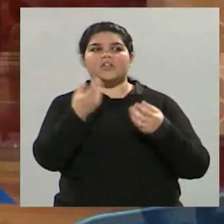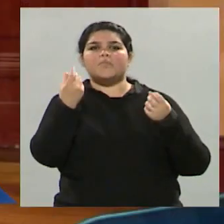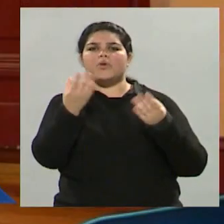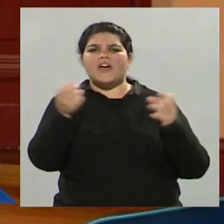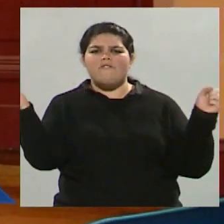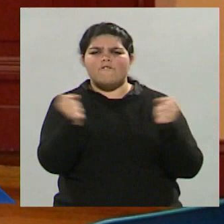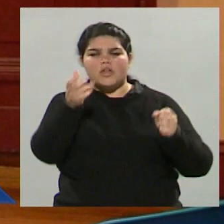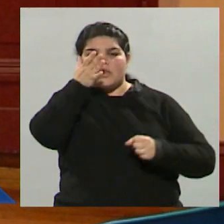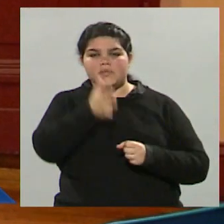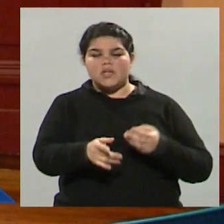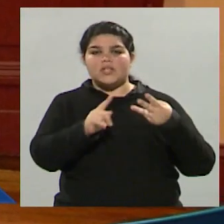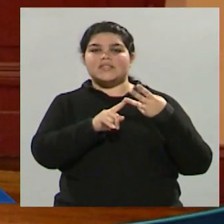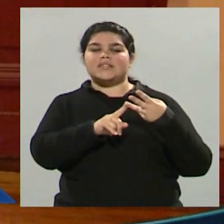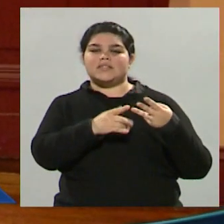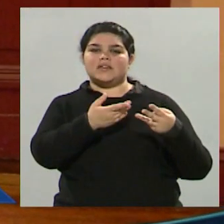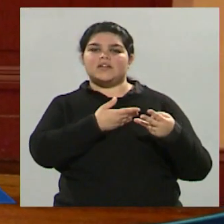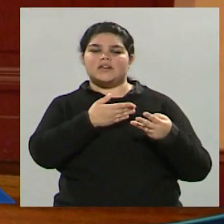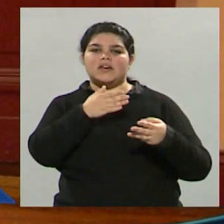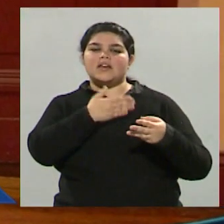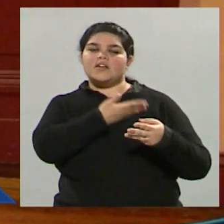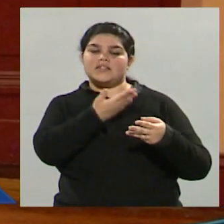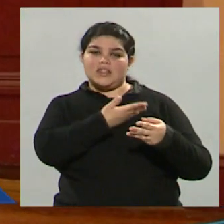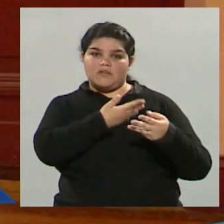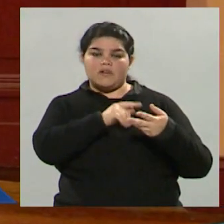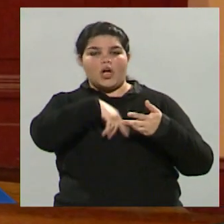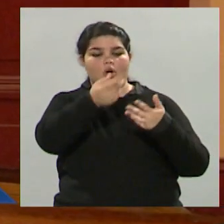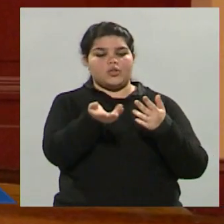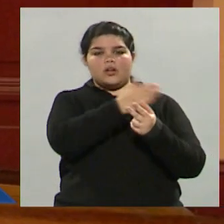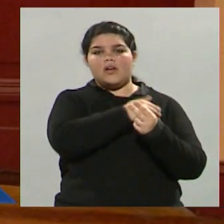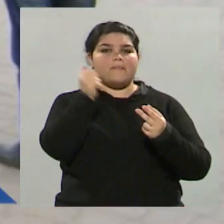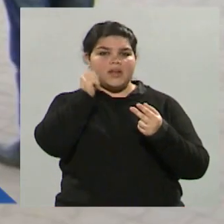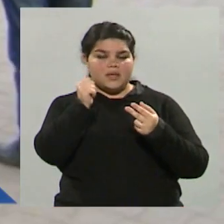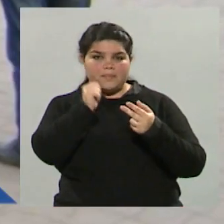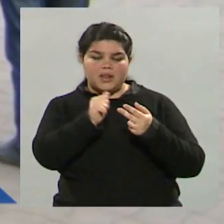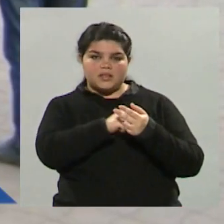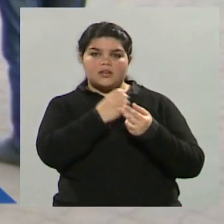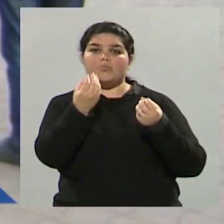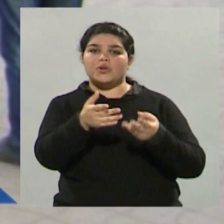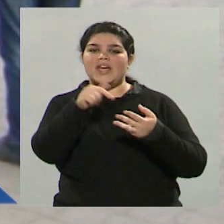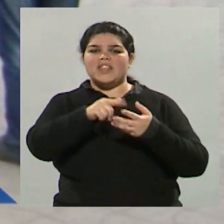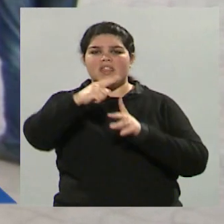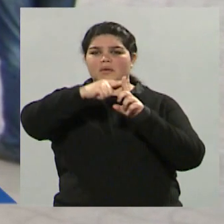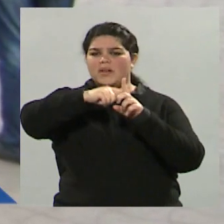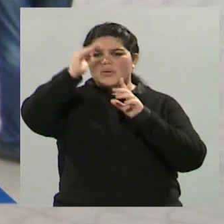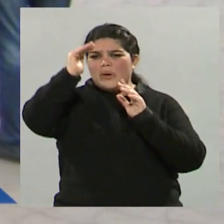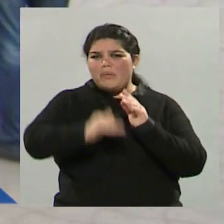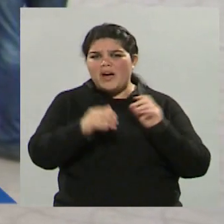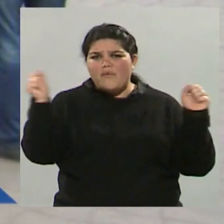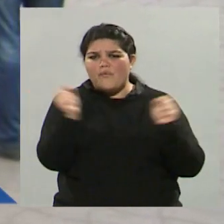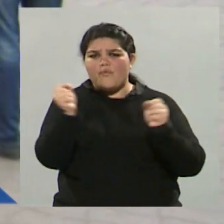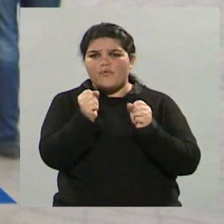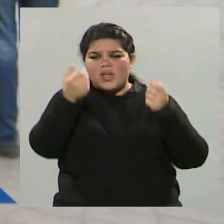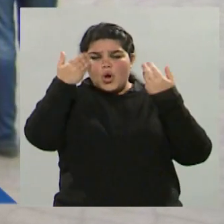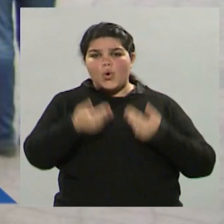uno en la ciudad santafesina de Rafaela y los otros tres en Mar de Plata, luego de quedar expuestos a las bajas temperaturas que se